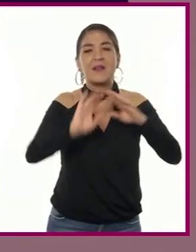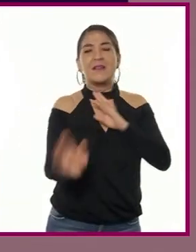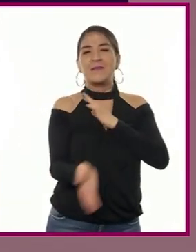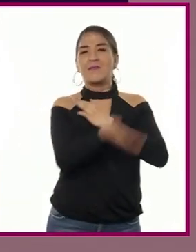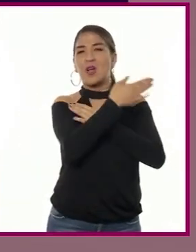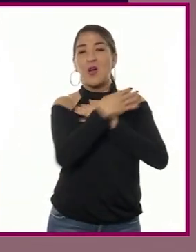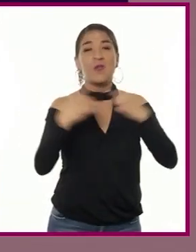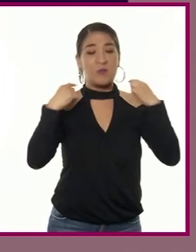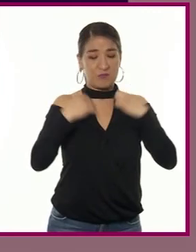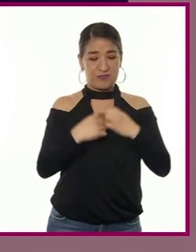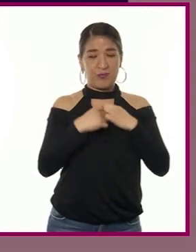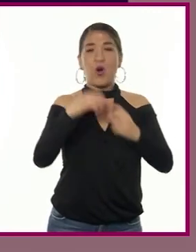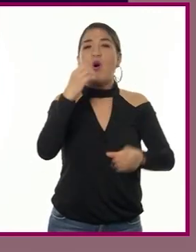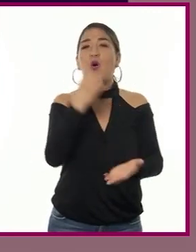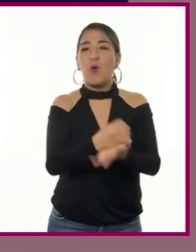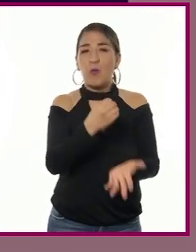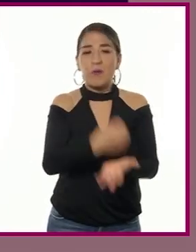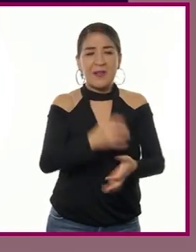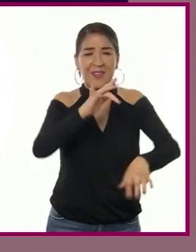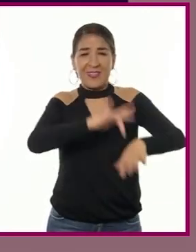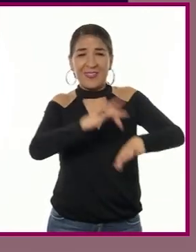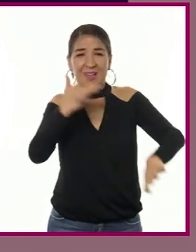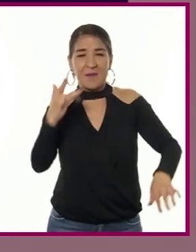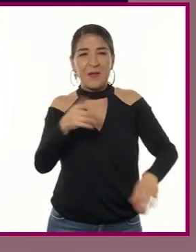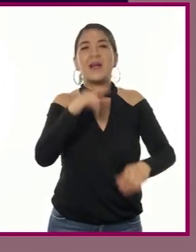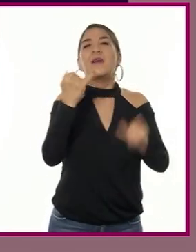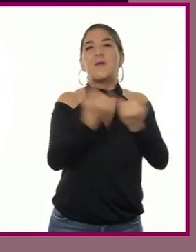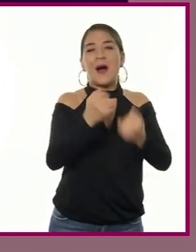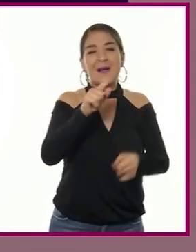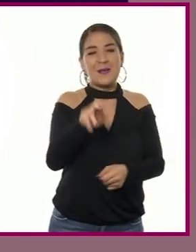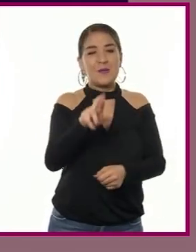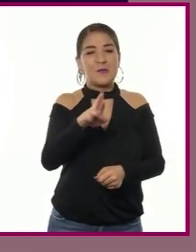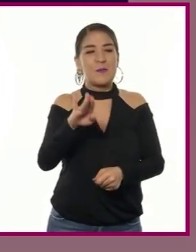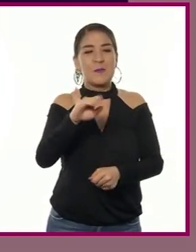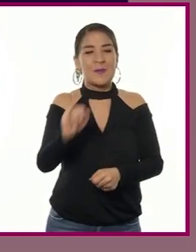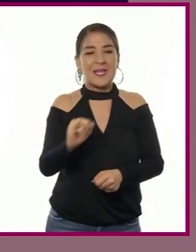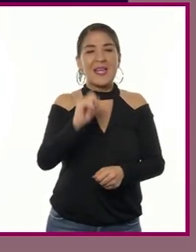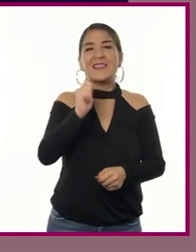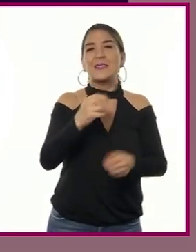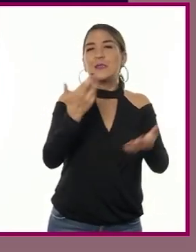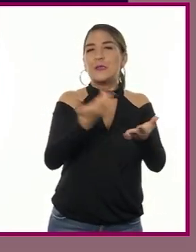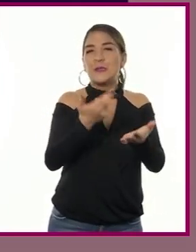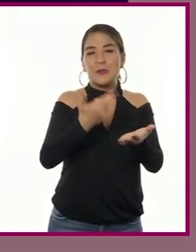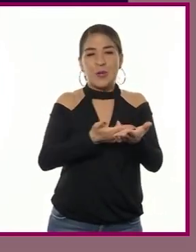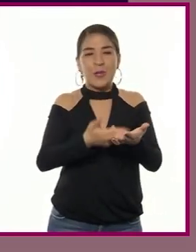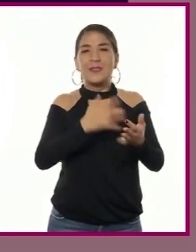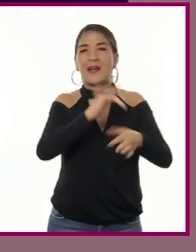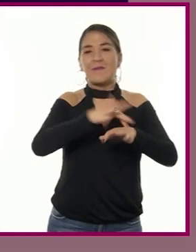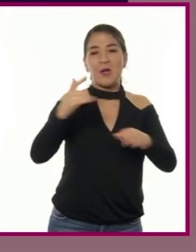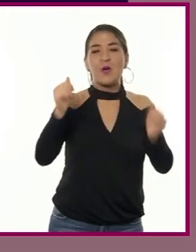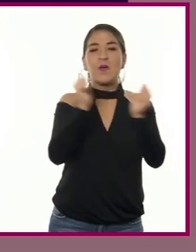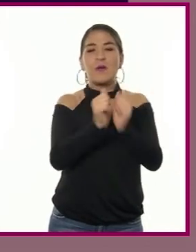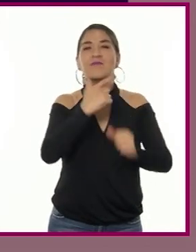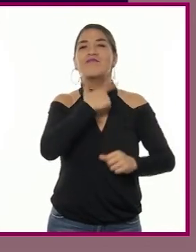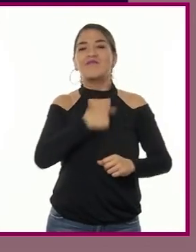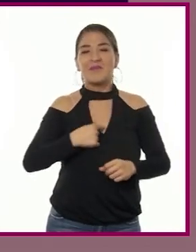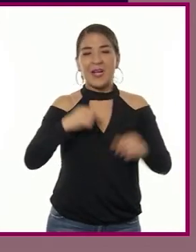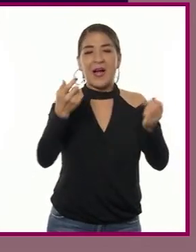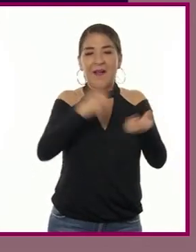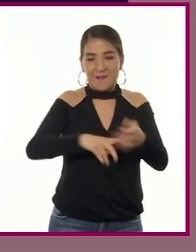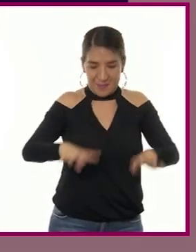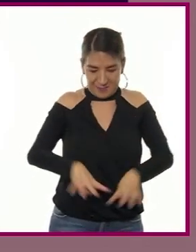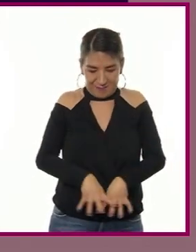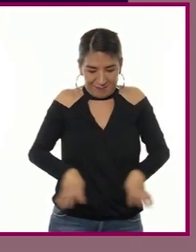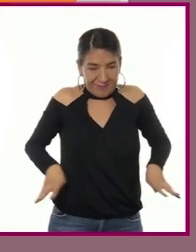joyas de oro, diamantes y rubíes. Además de collares y relojes colgados como adornos en los